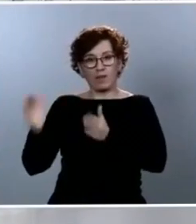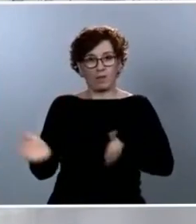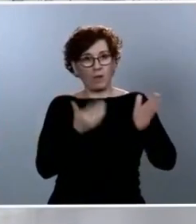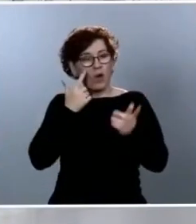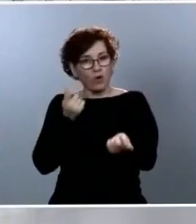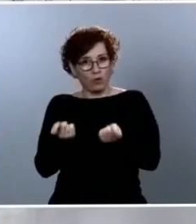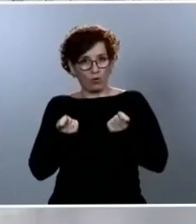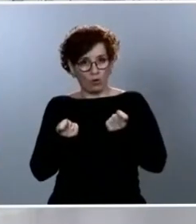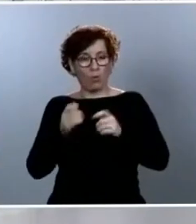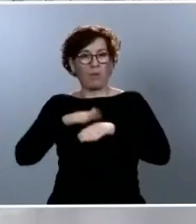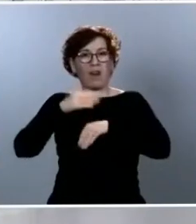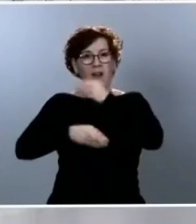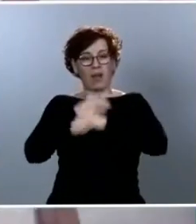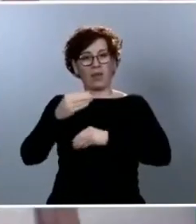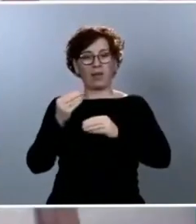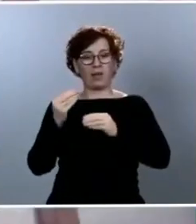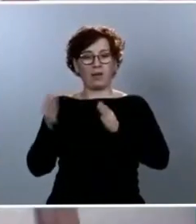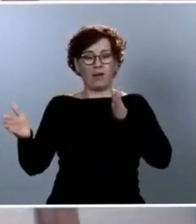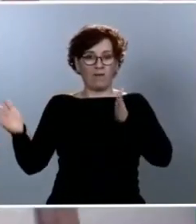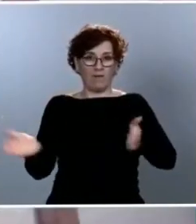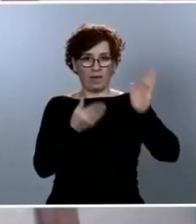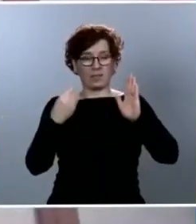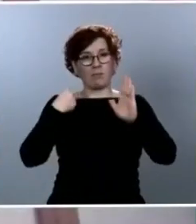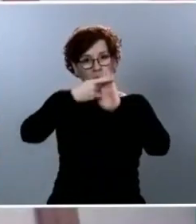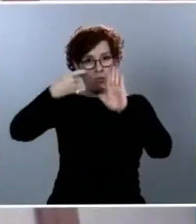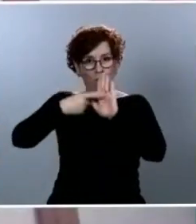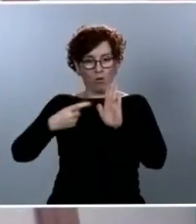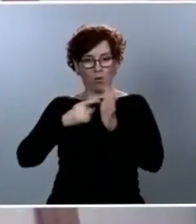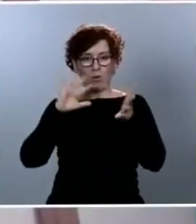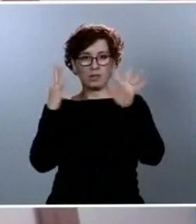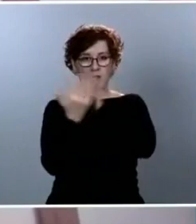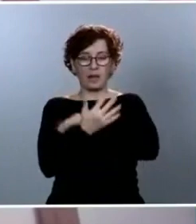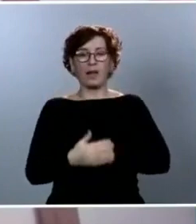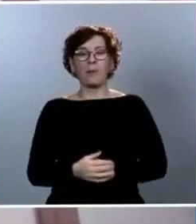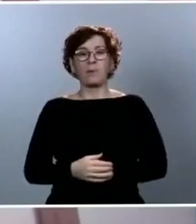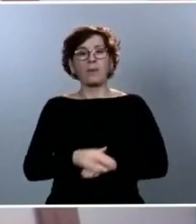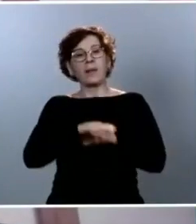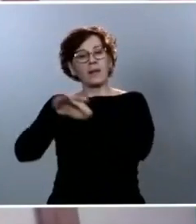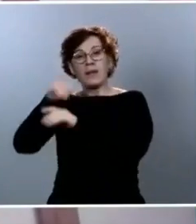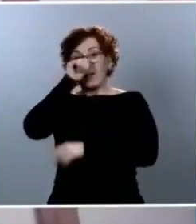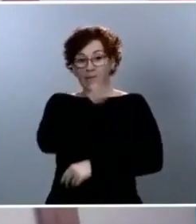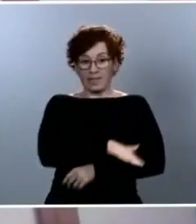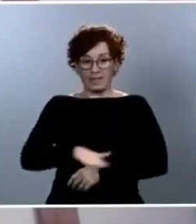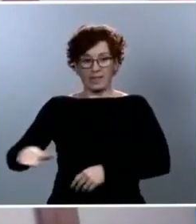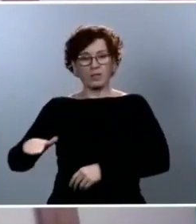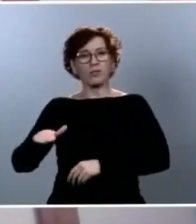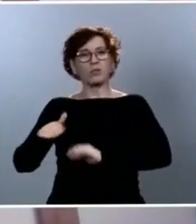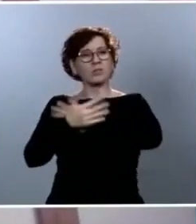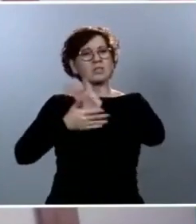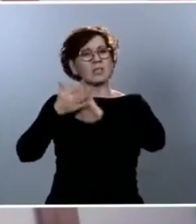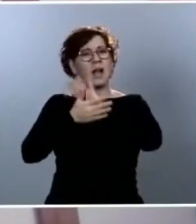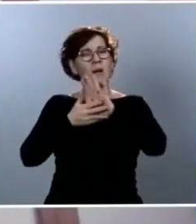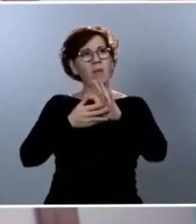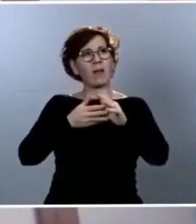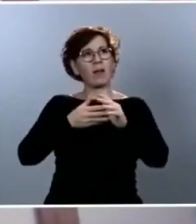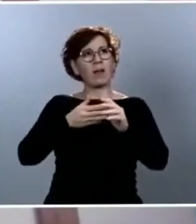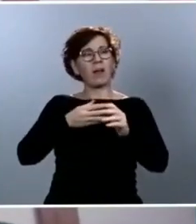el tema de los niños. La Generalitat está planteando la posibilidad de que salgan por franjas horarias y por edades. Es decir,